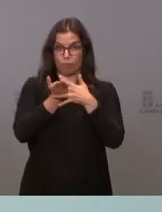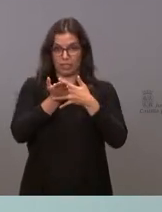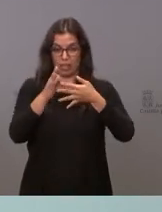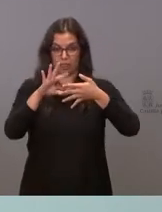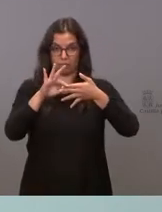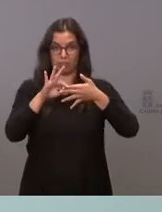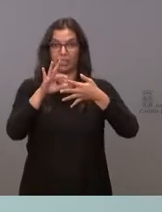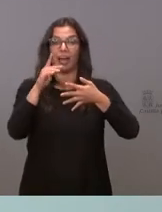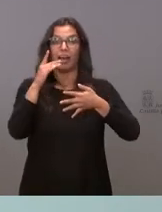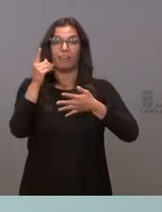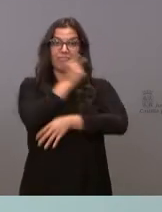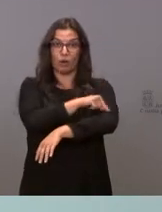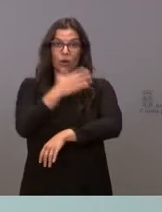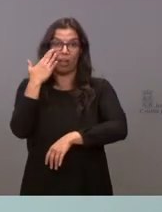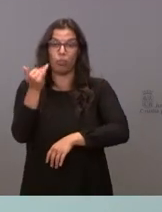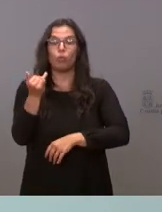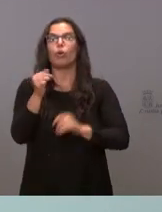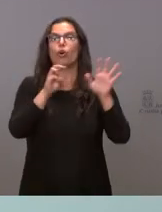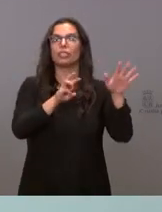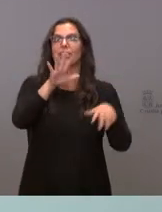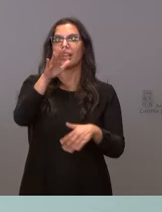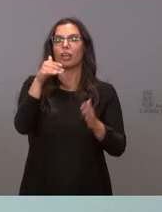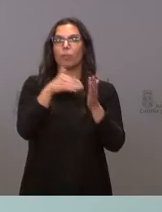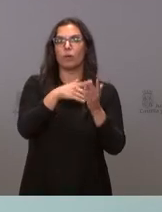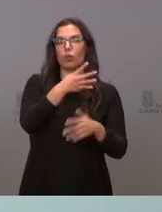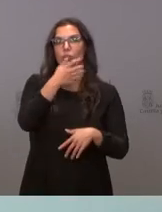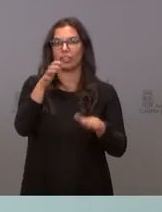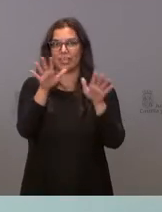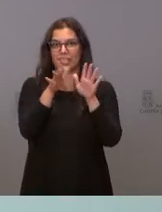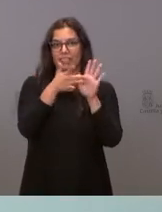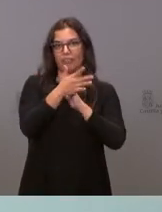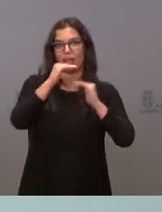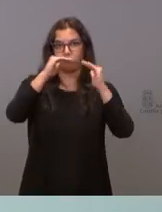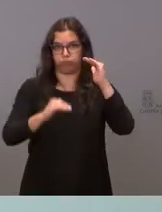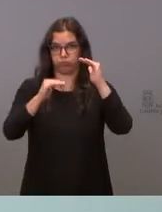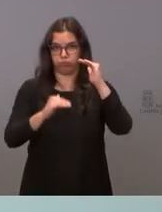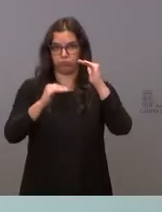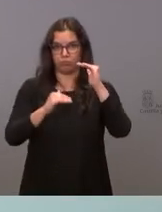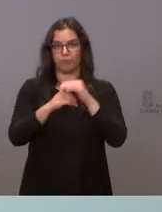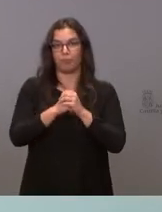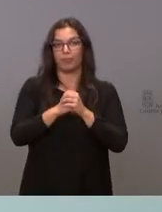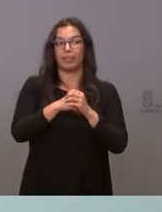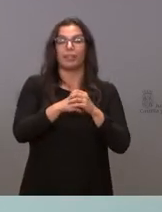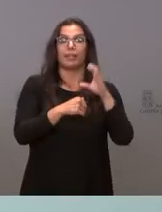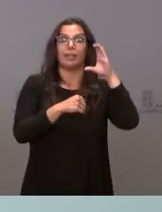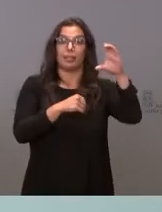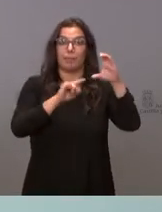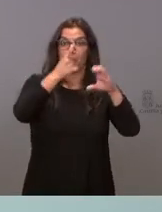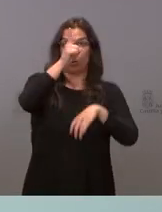suministro de Pfizer, 85.410. La mitad de 620.000,